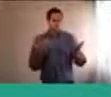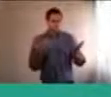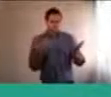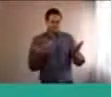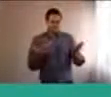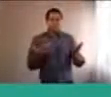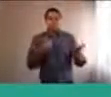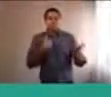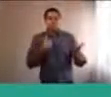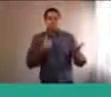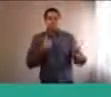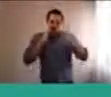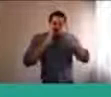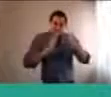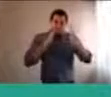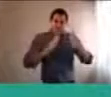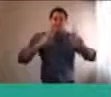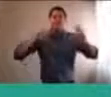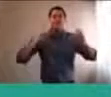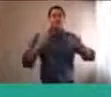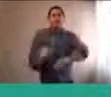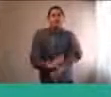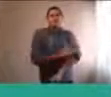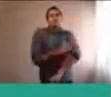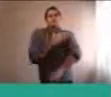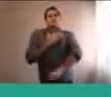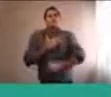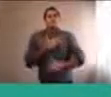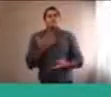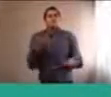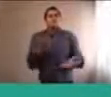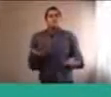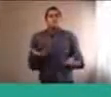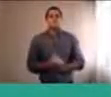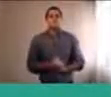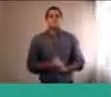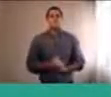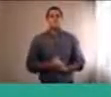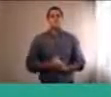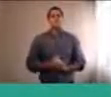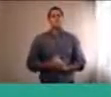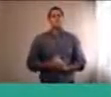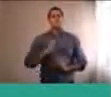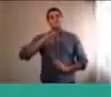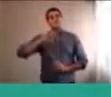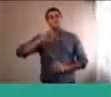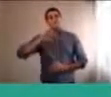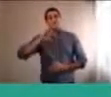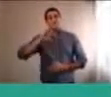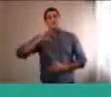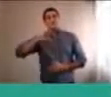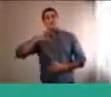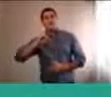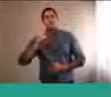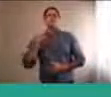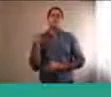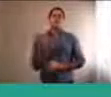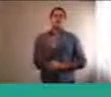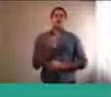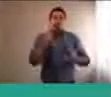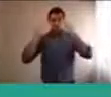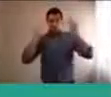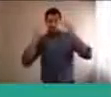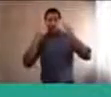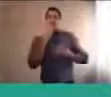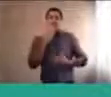Bárbara Schmidt y Jimena son psicóloga y psicopedagoga respectivamente y